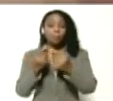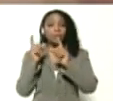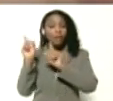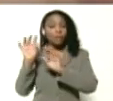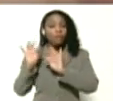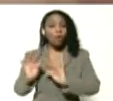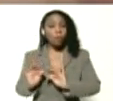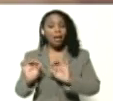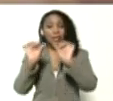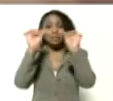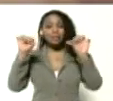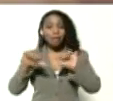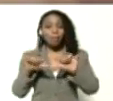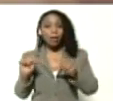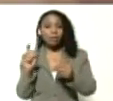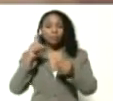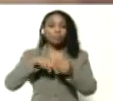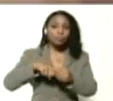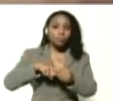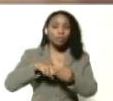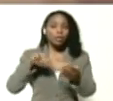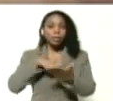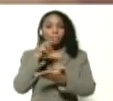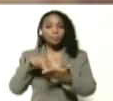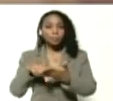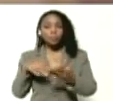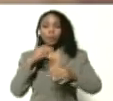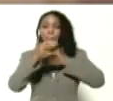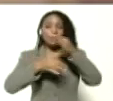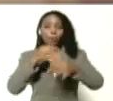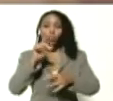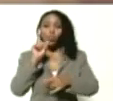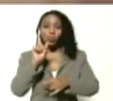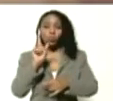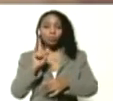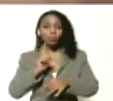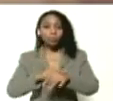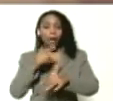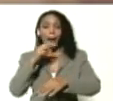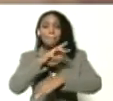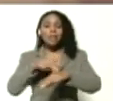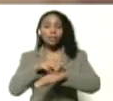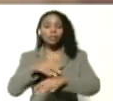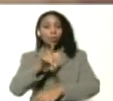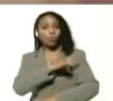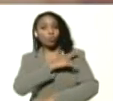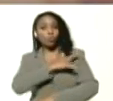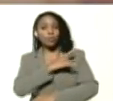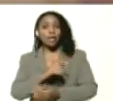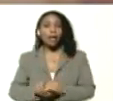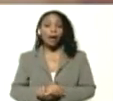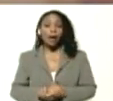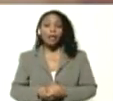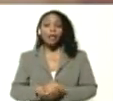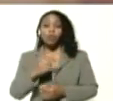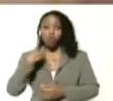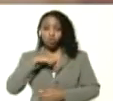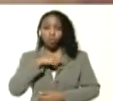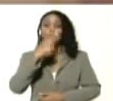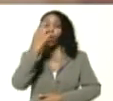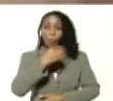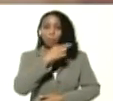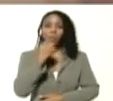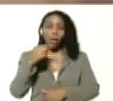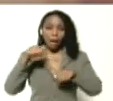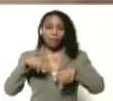el Sistema Nacional de Ingresos del año pasado, como lo comentaba hace unos minutos el ministro César Trompi, y nos comprometemos, presidente,